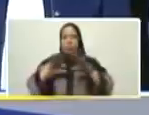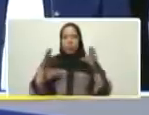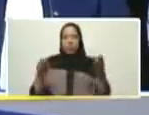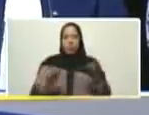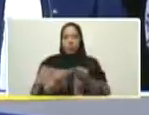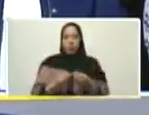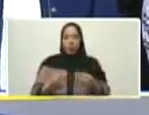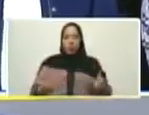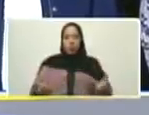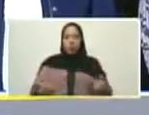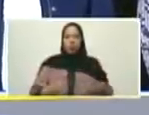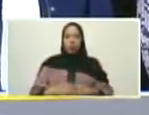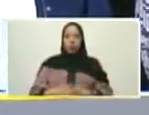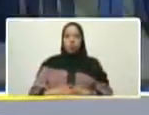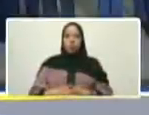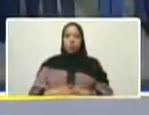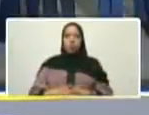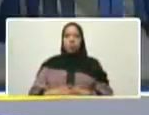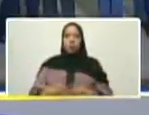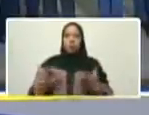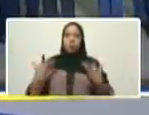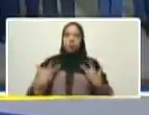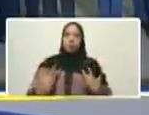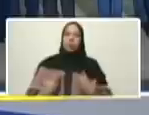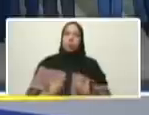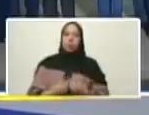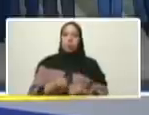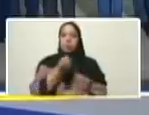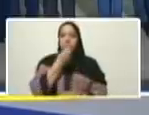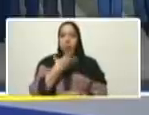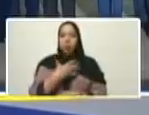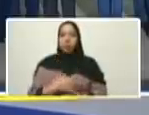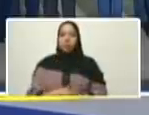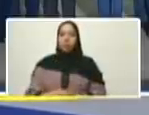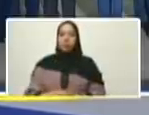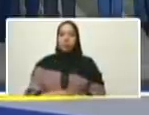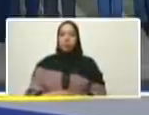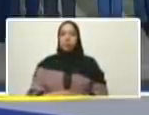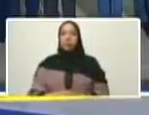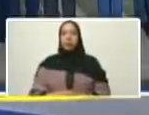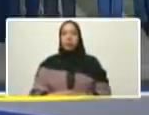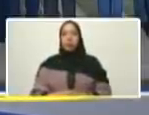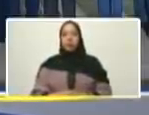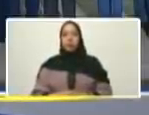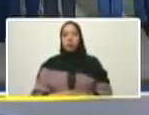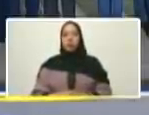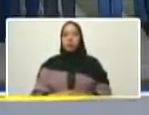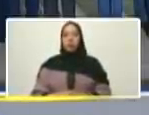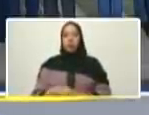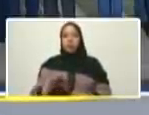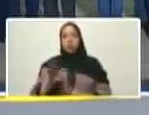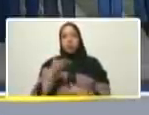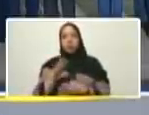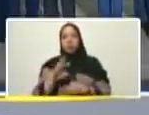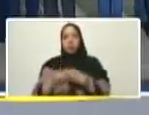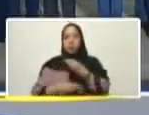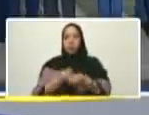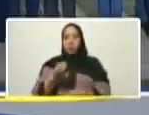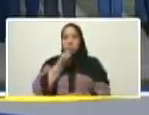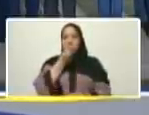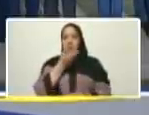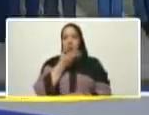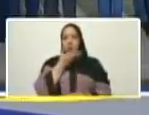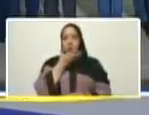y con todo el equipo bueno conversadito conversadito es más bonito